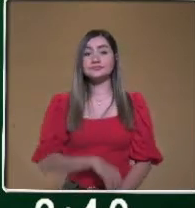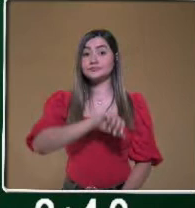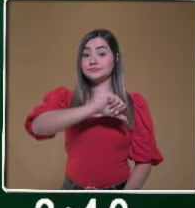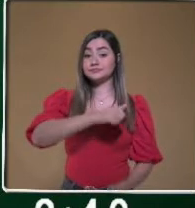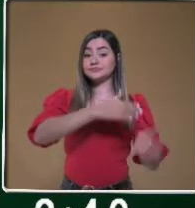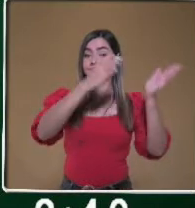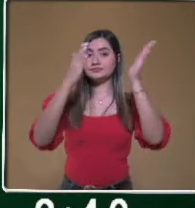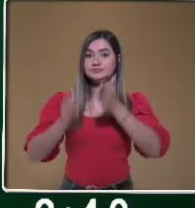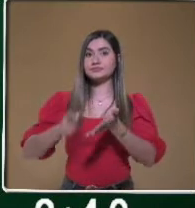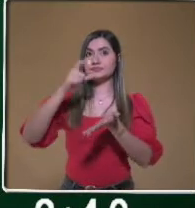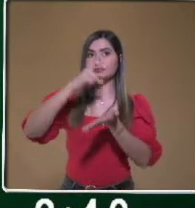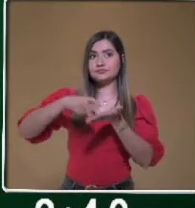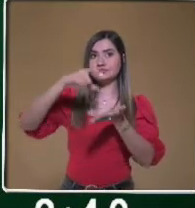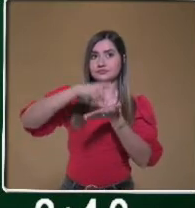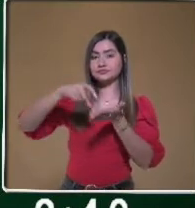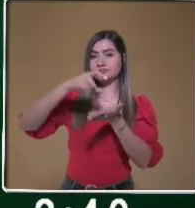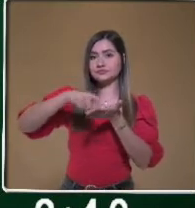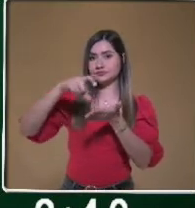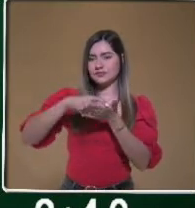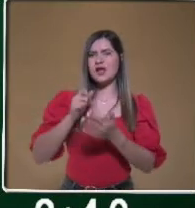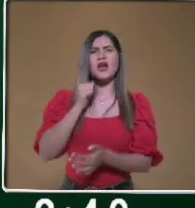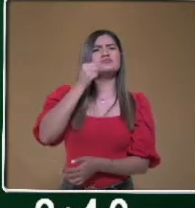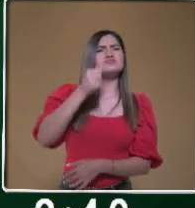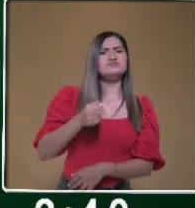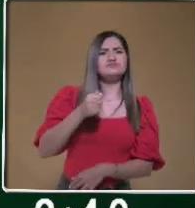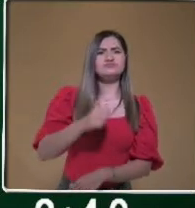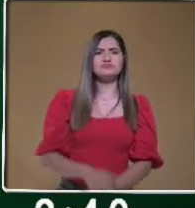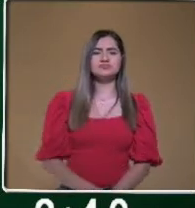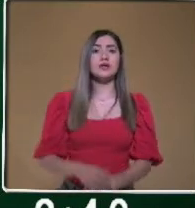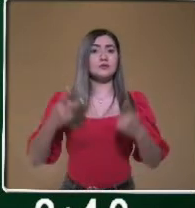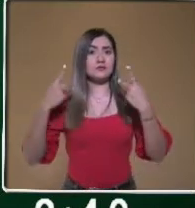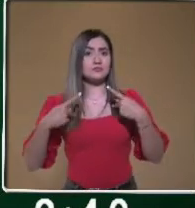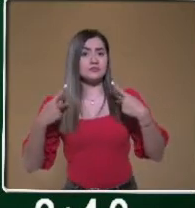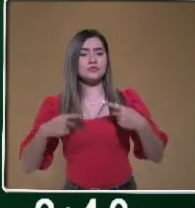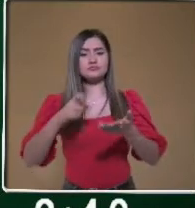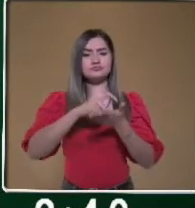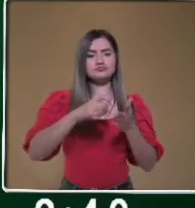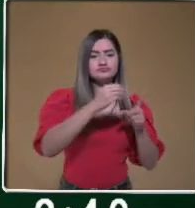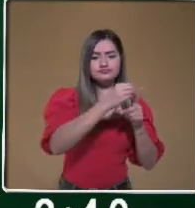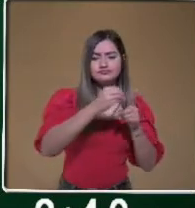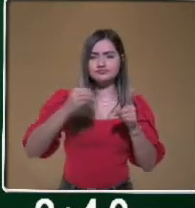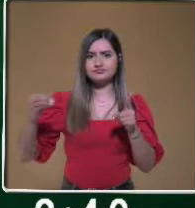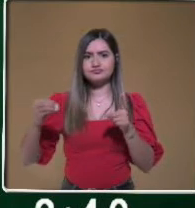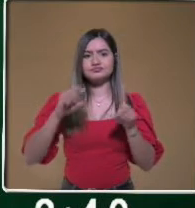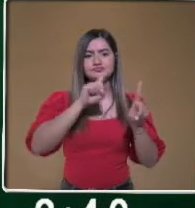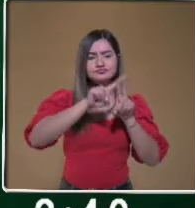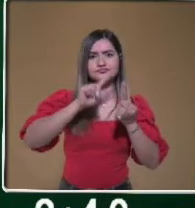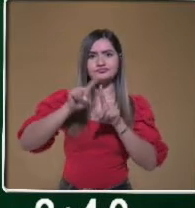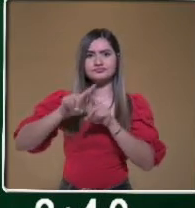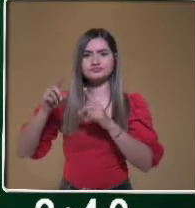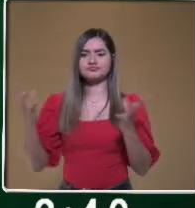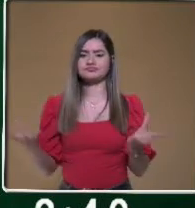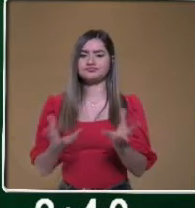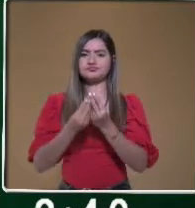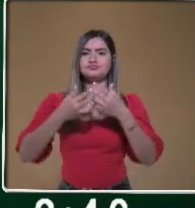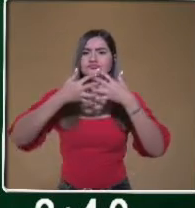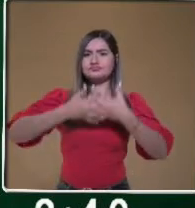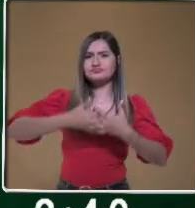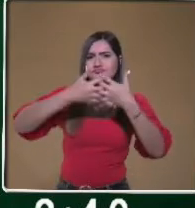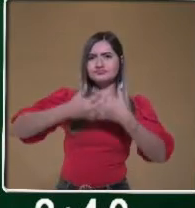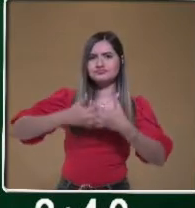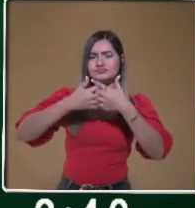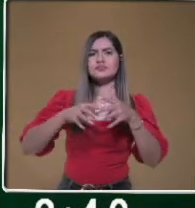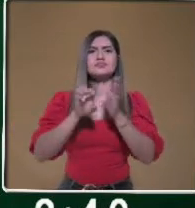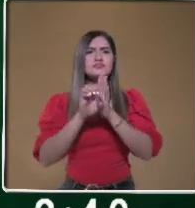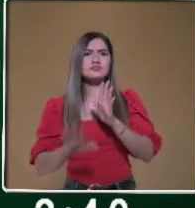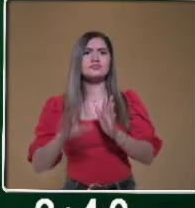activo. Para un consumo activo, el consumidor se organiza con otros consumidores e instituciones, como la